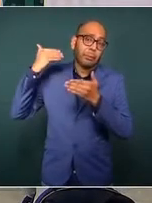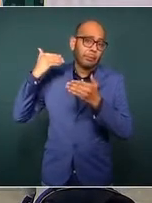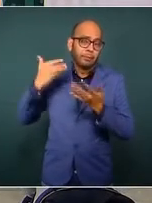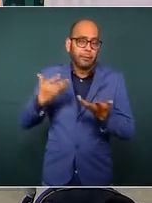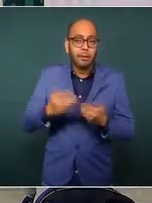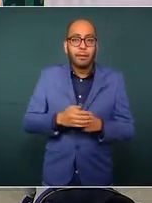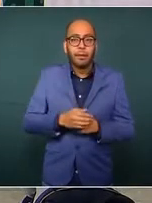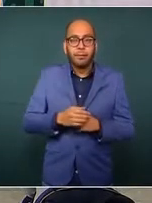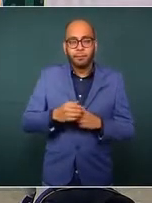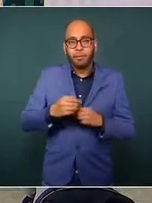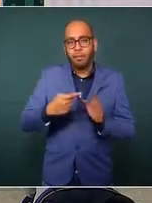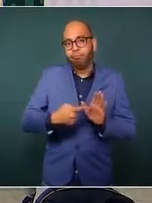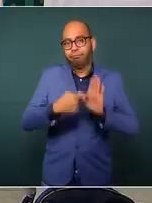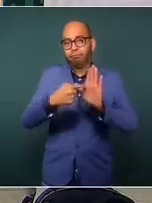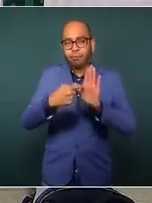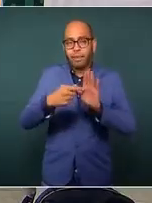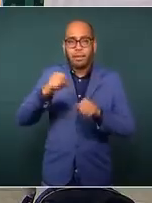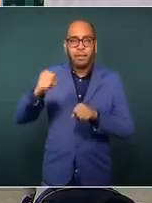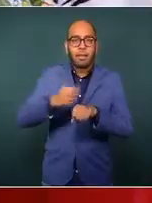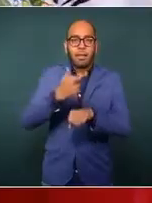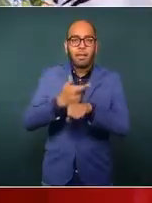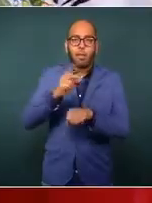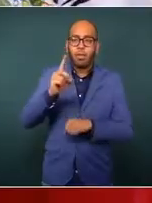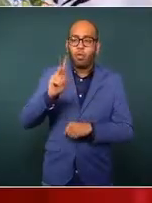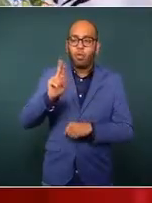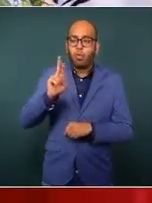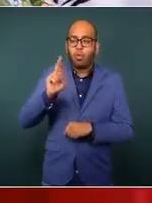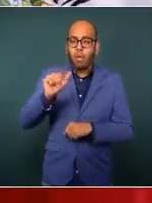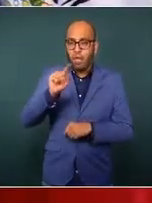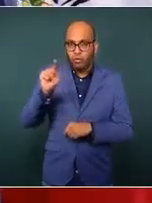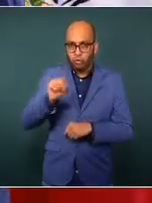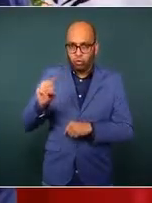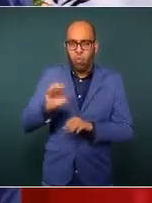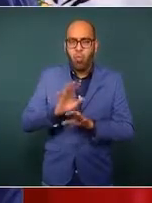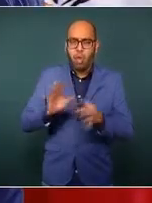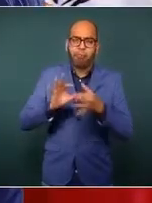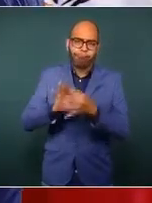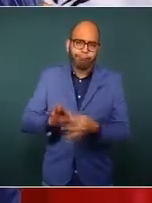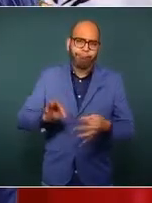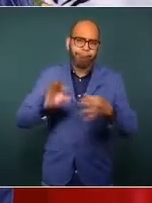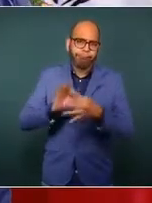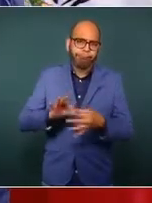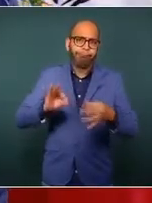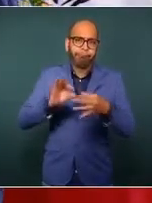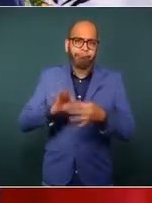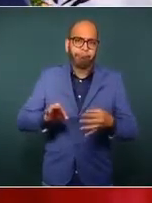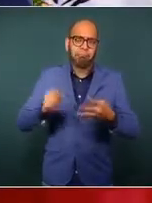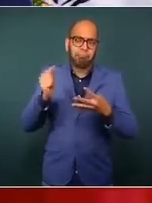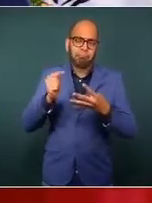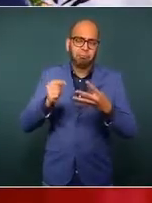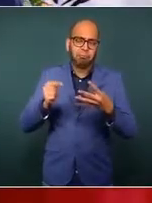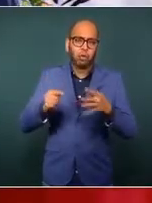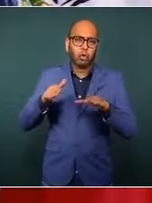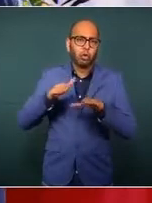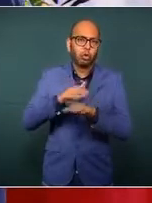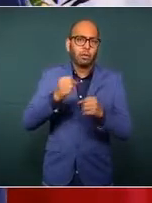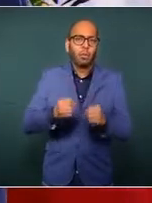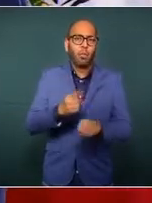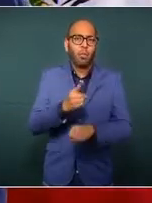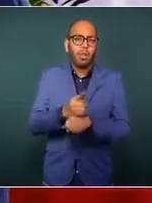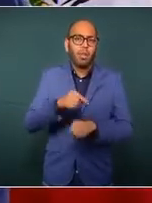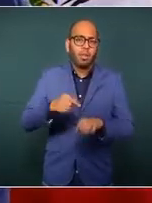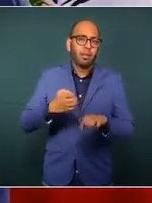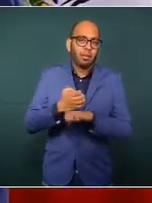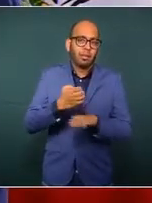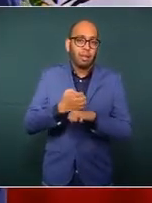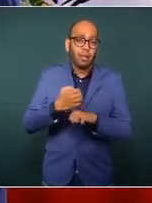al secretario Durazo de cómo ha sido el, cómo se ha comportado el tema de la inseguridad y la violencia en el